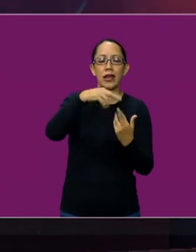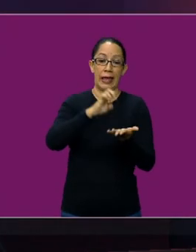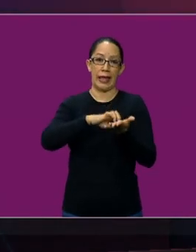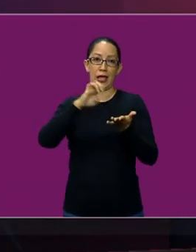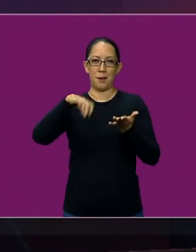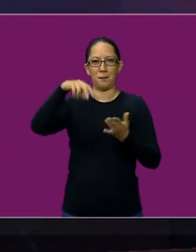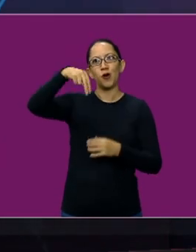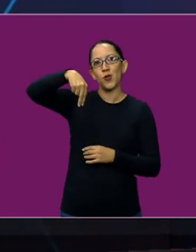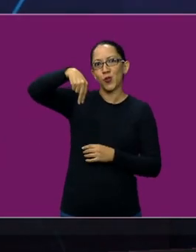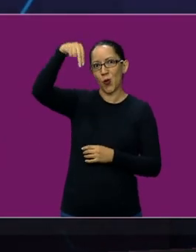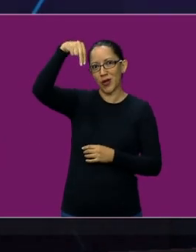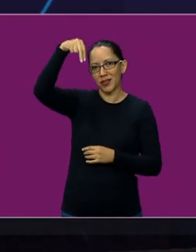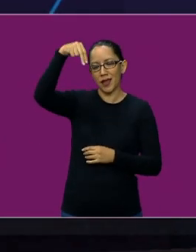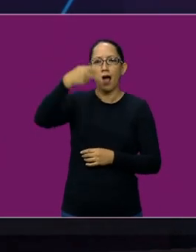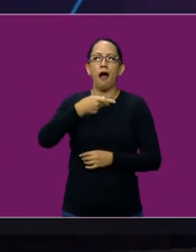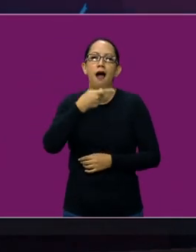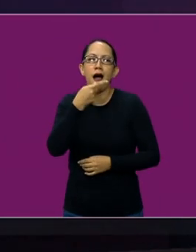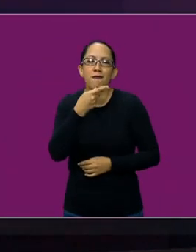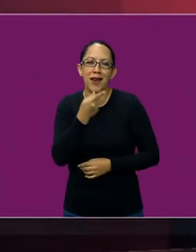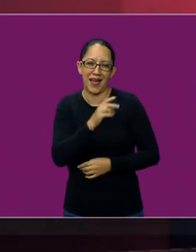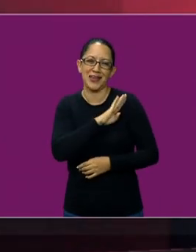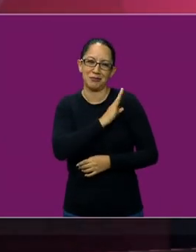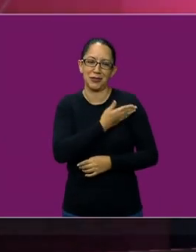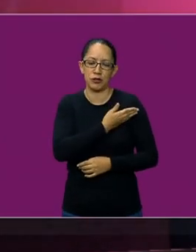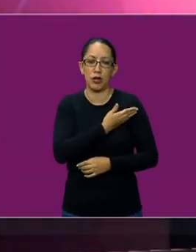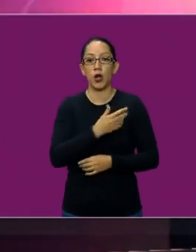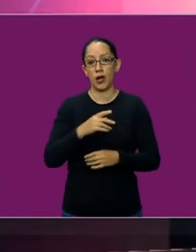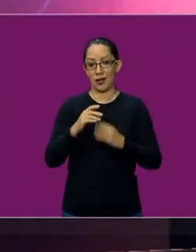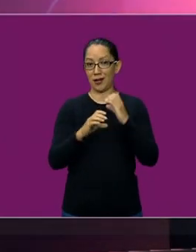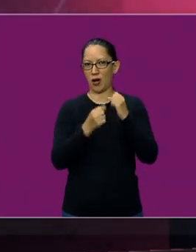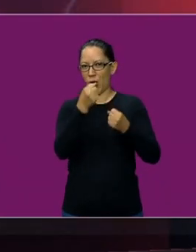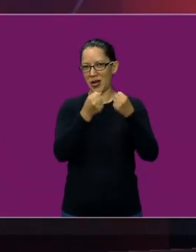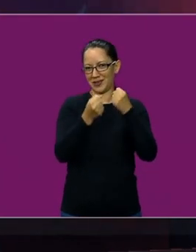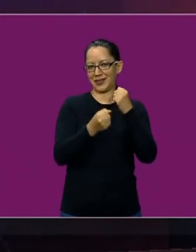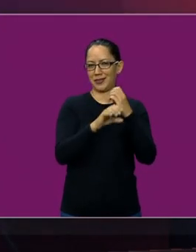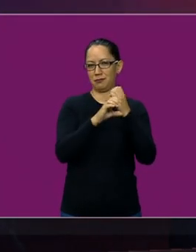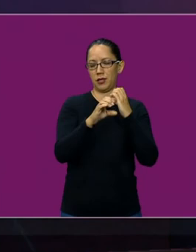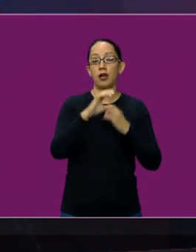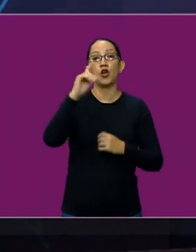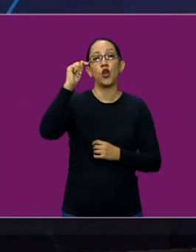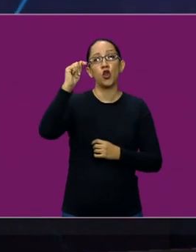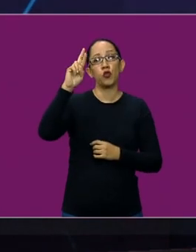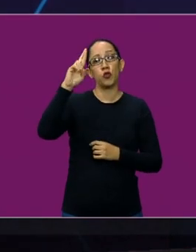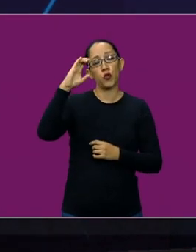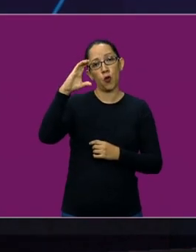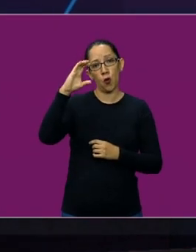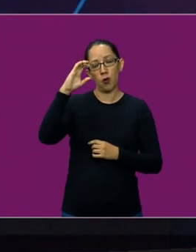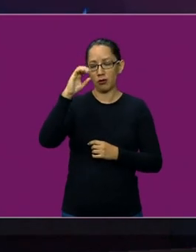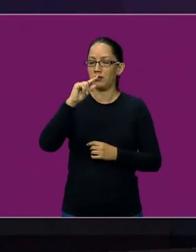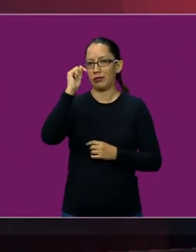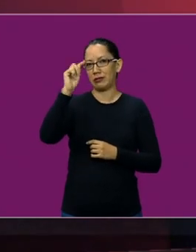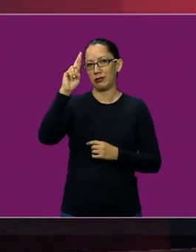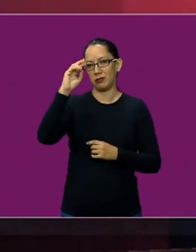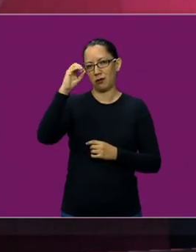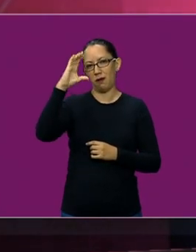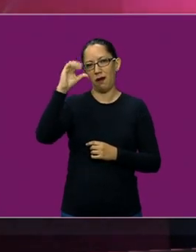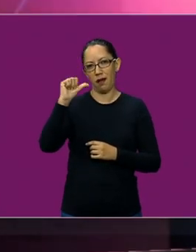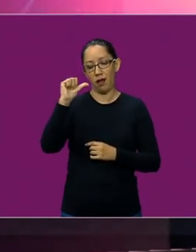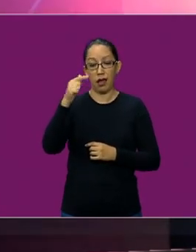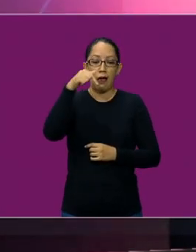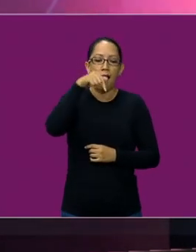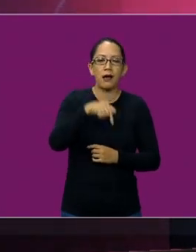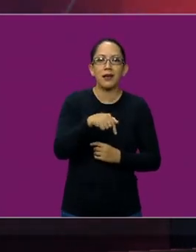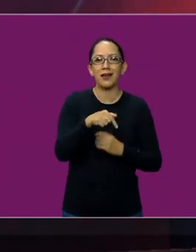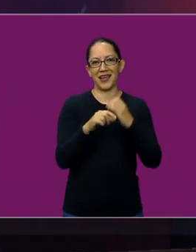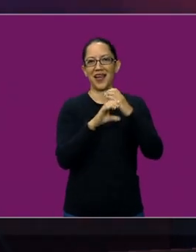se dice la troca. Y todos decimos la camioneta. Sí. La base y la gramática de la lengua de señas